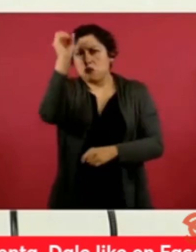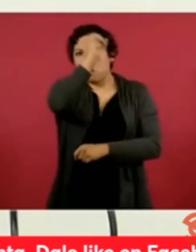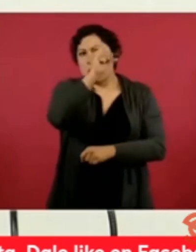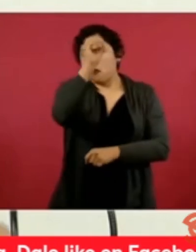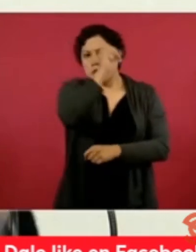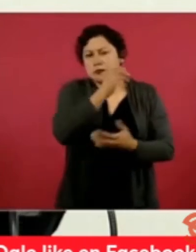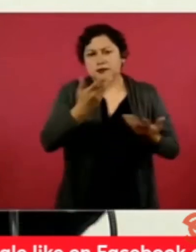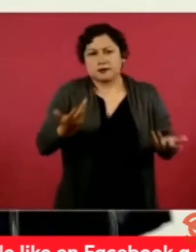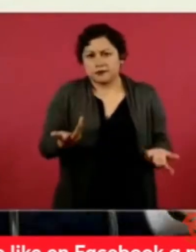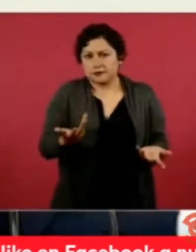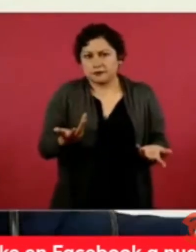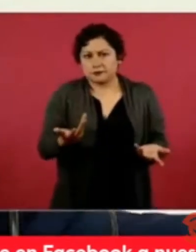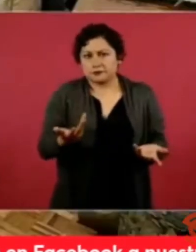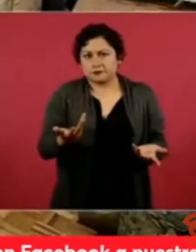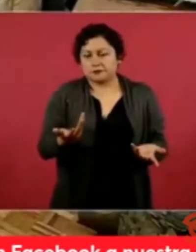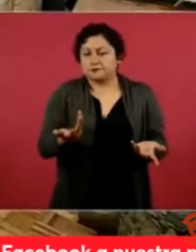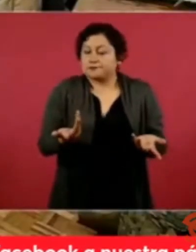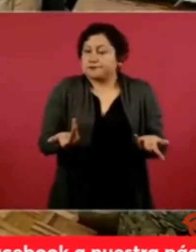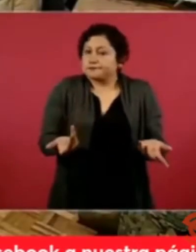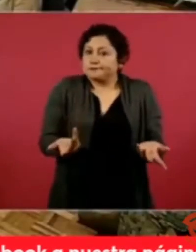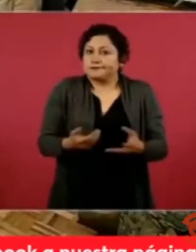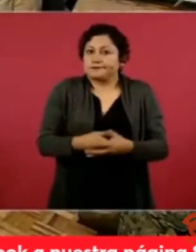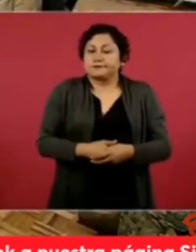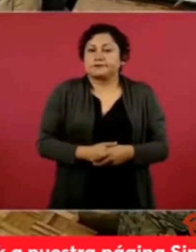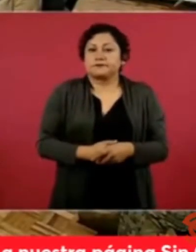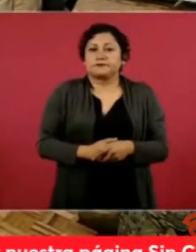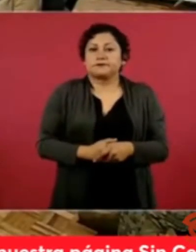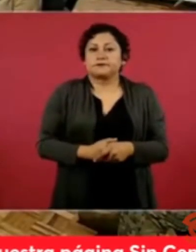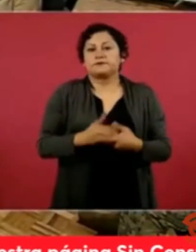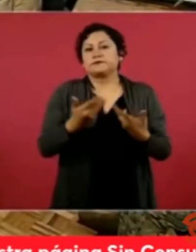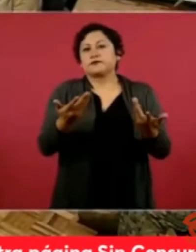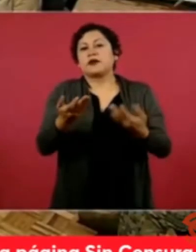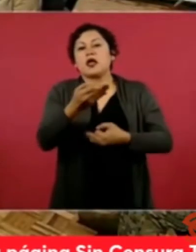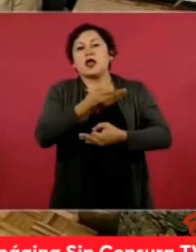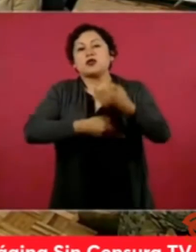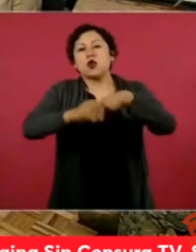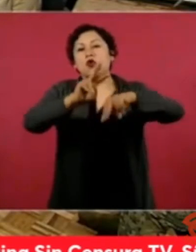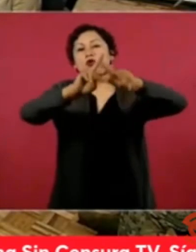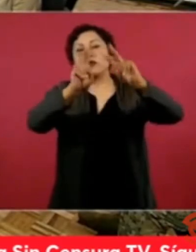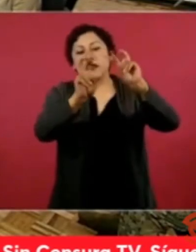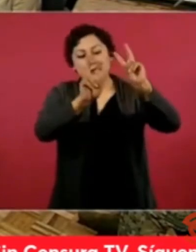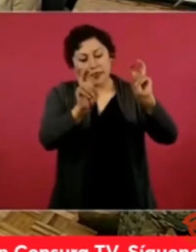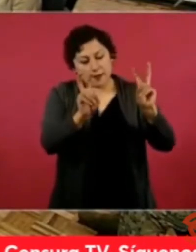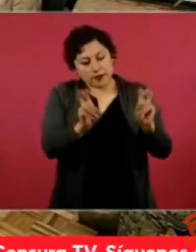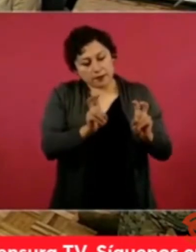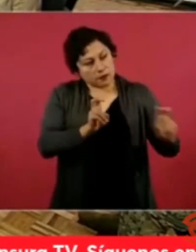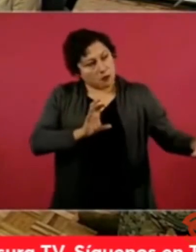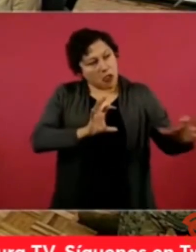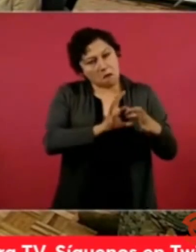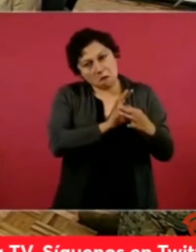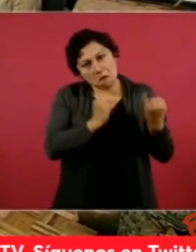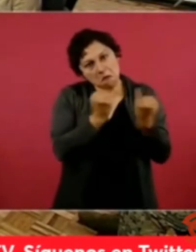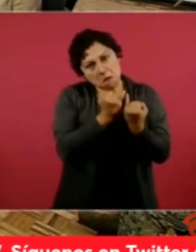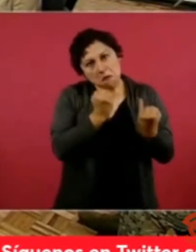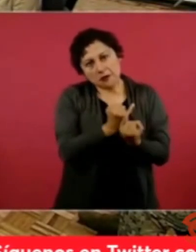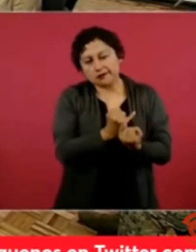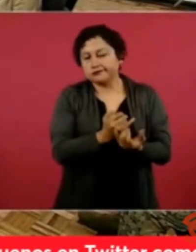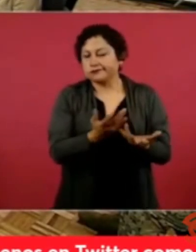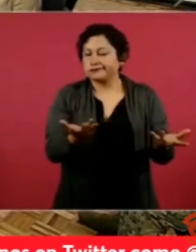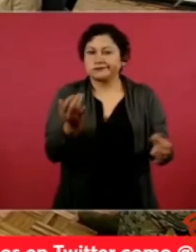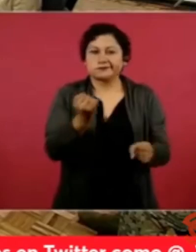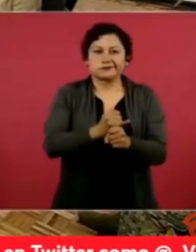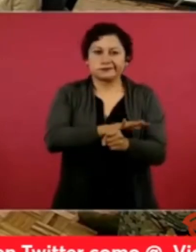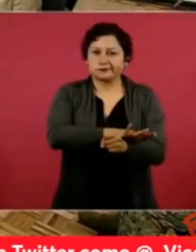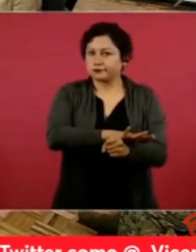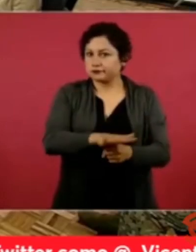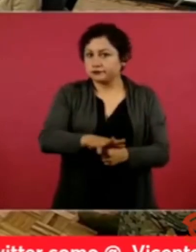Entonces, no podemos coincidir en todo, son enfoques distintos. Cuando